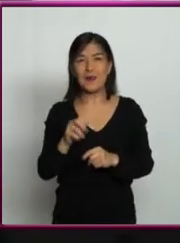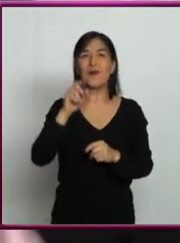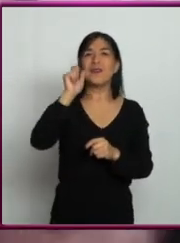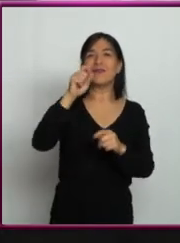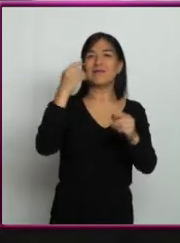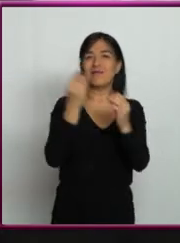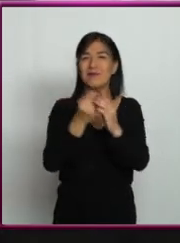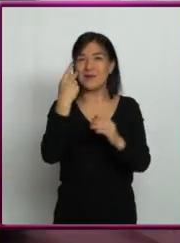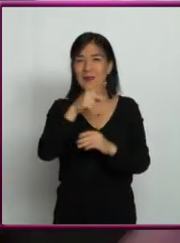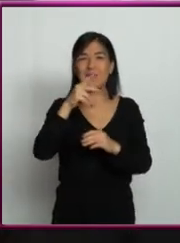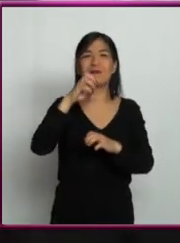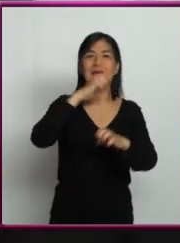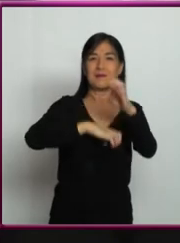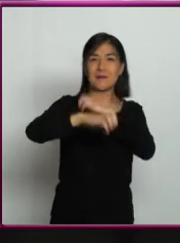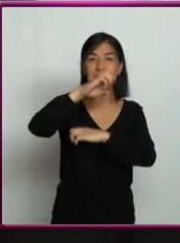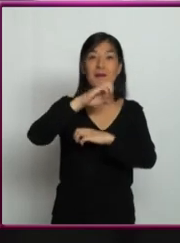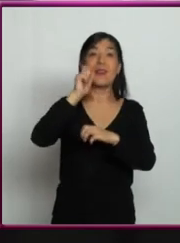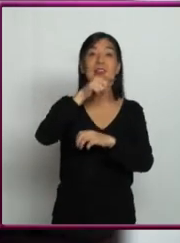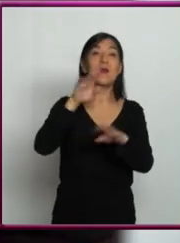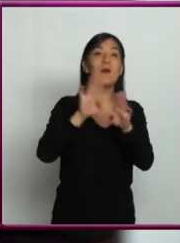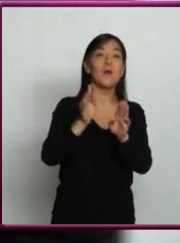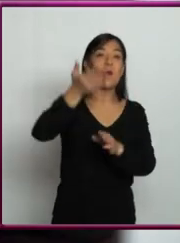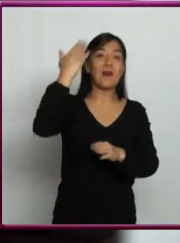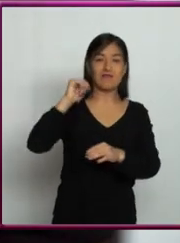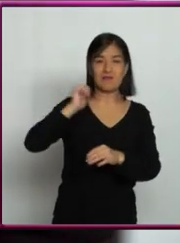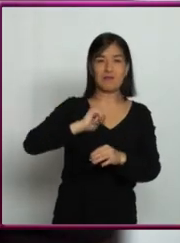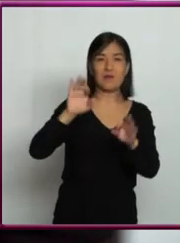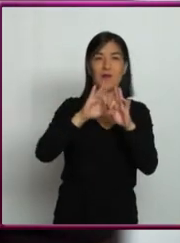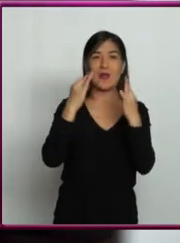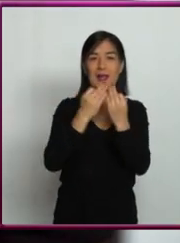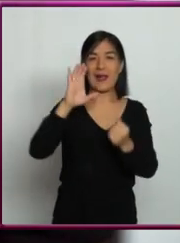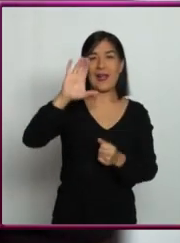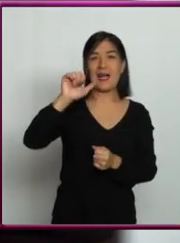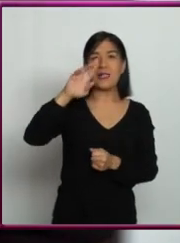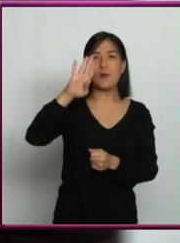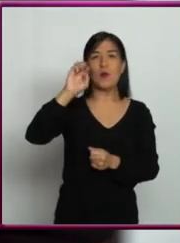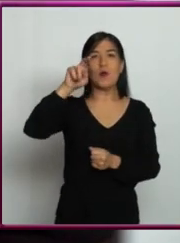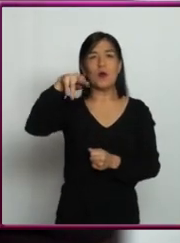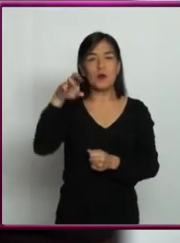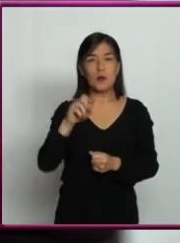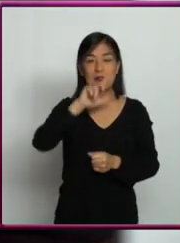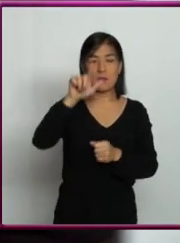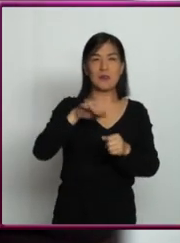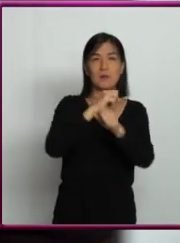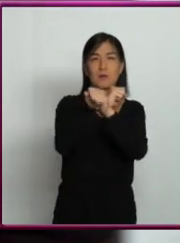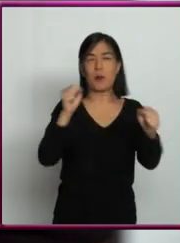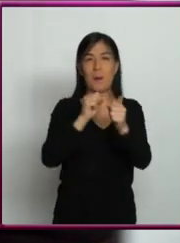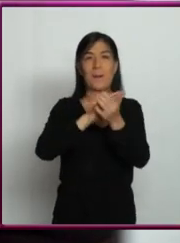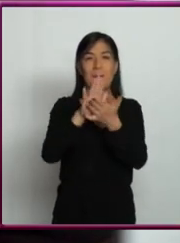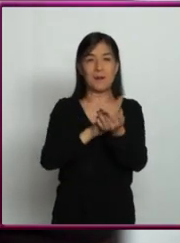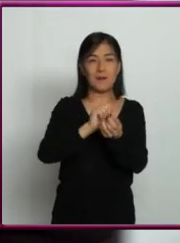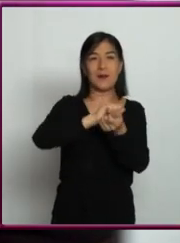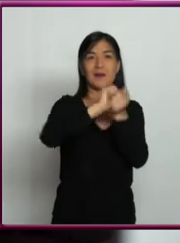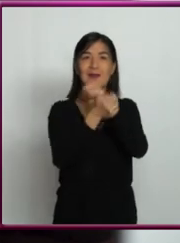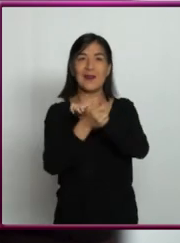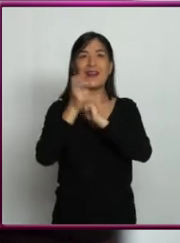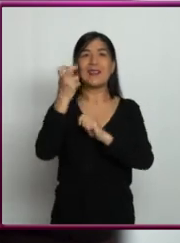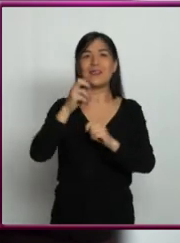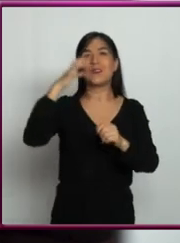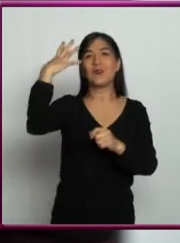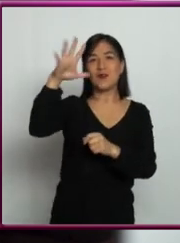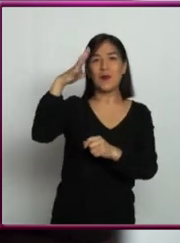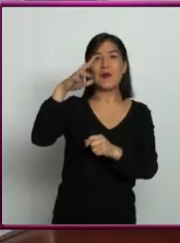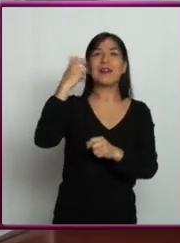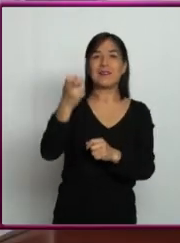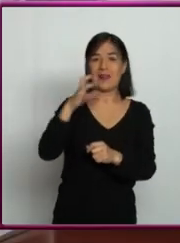Sol tuvo estrellas antes de él que formaron el carbono, explotaron, se formó el Sol y nació con carbono y